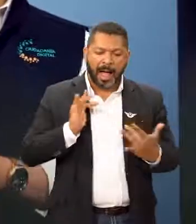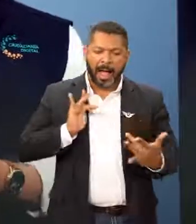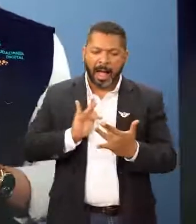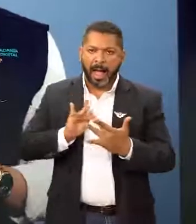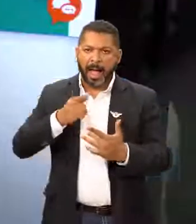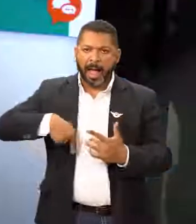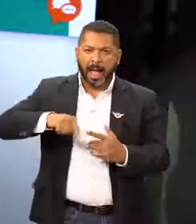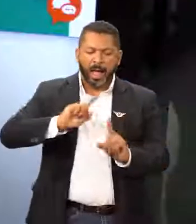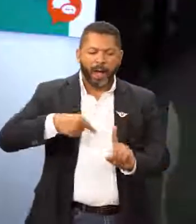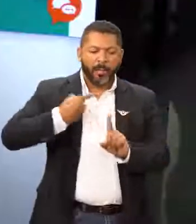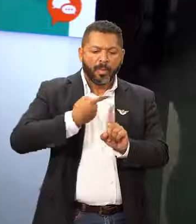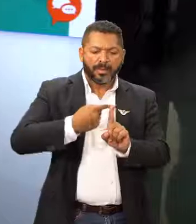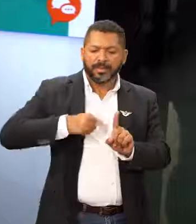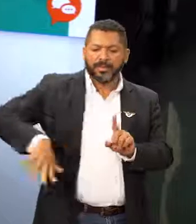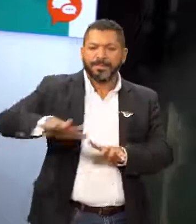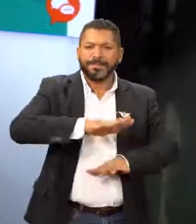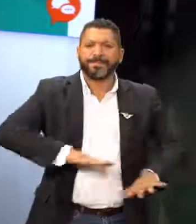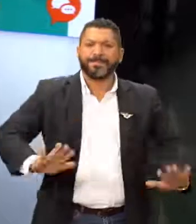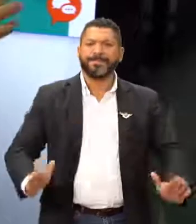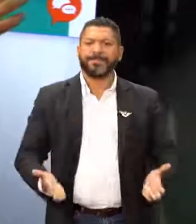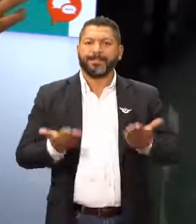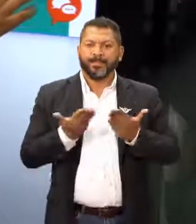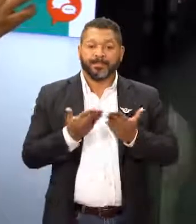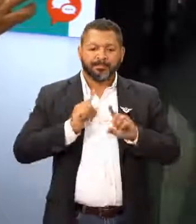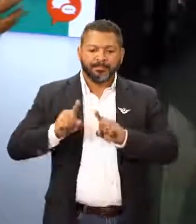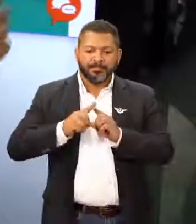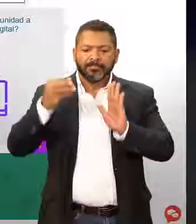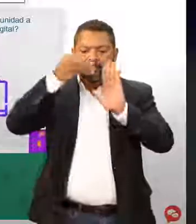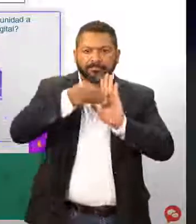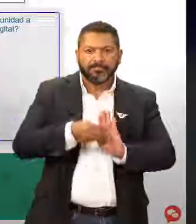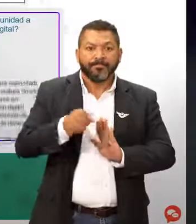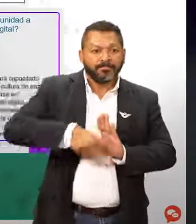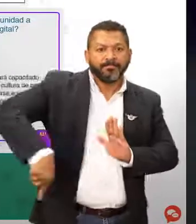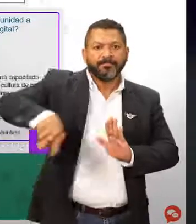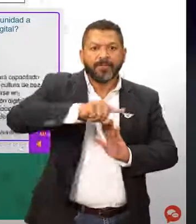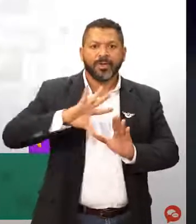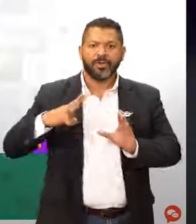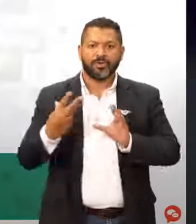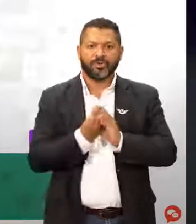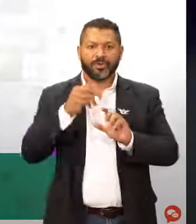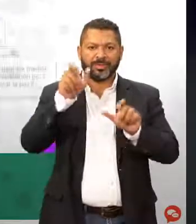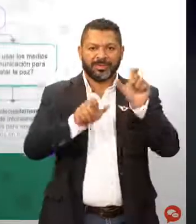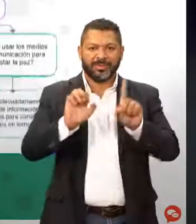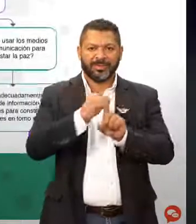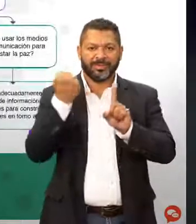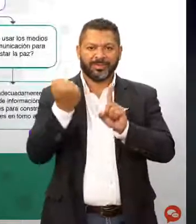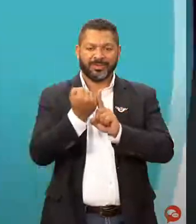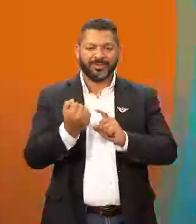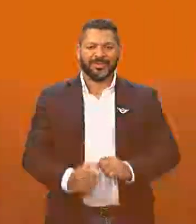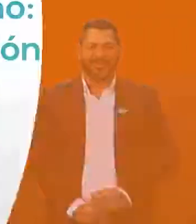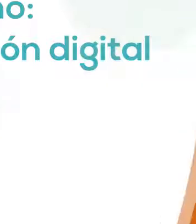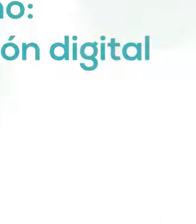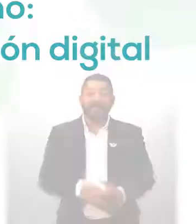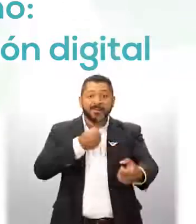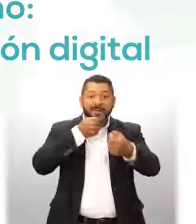más adecuados para propiciar entornos positivos, así como generar contenidos que permitan la inclusión social.